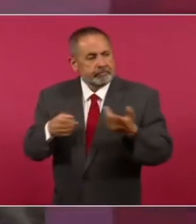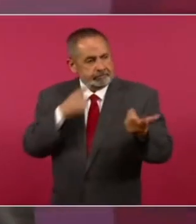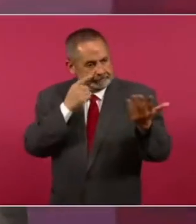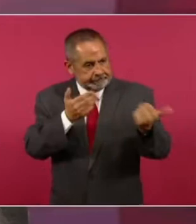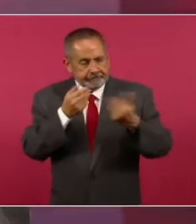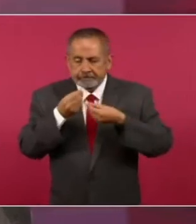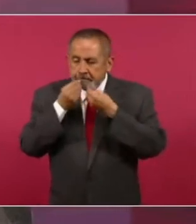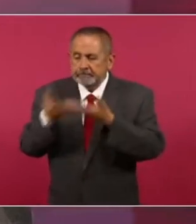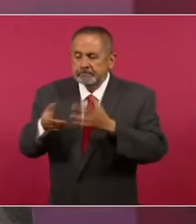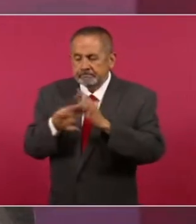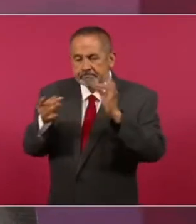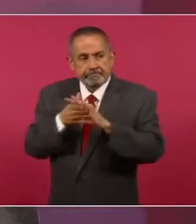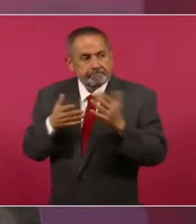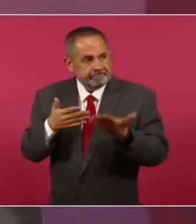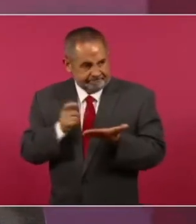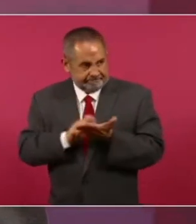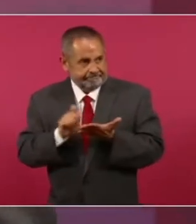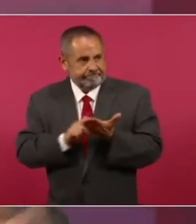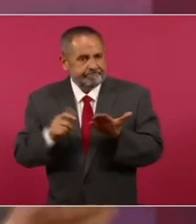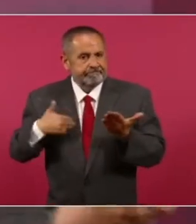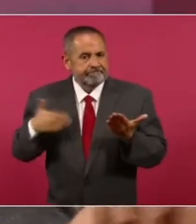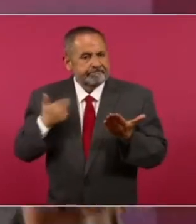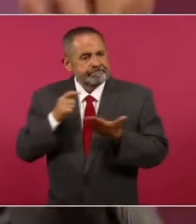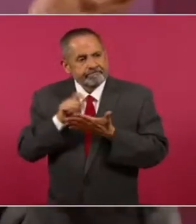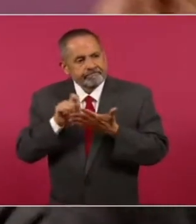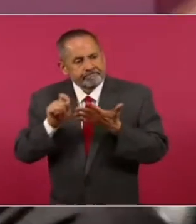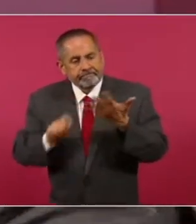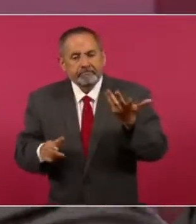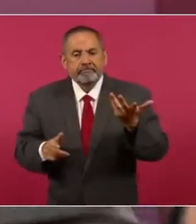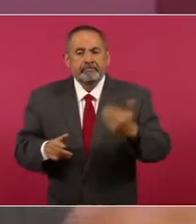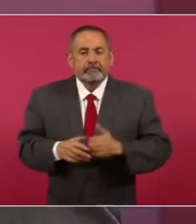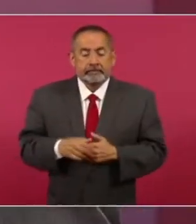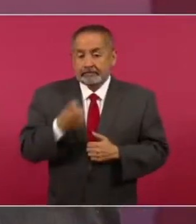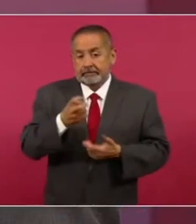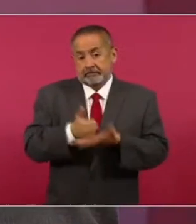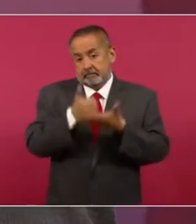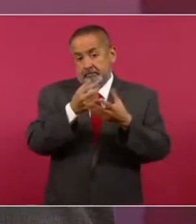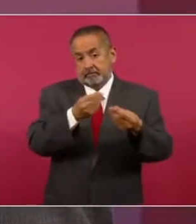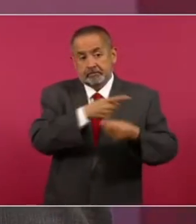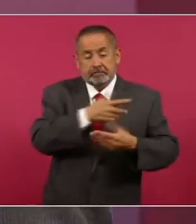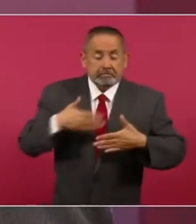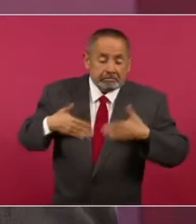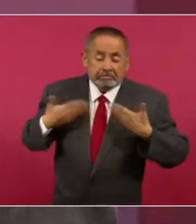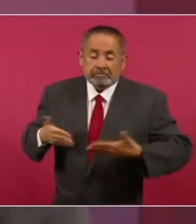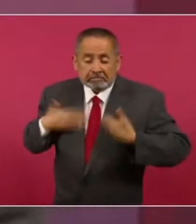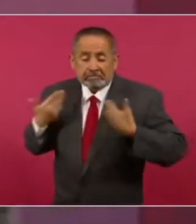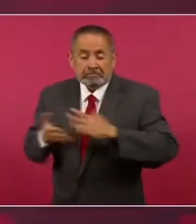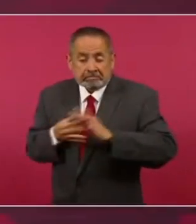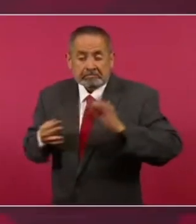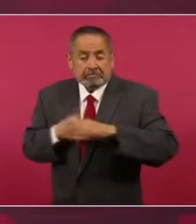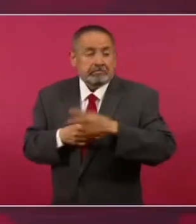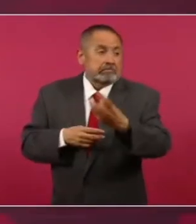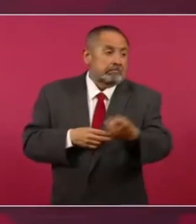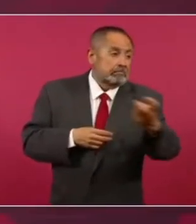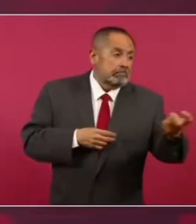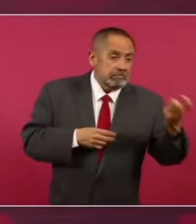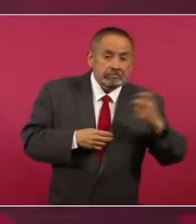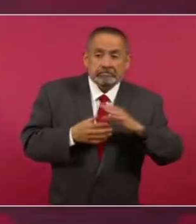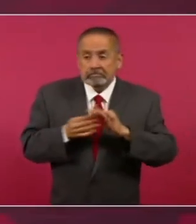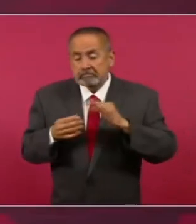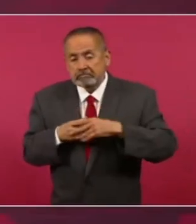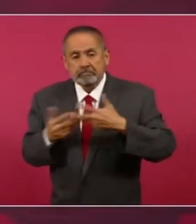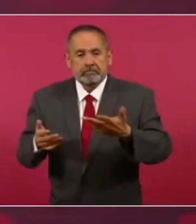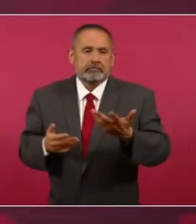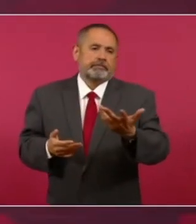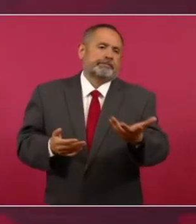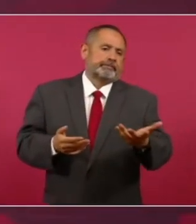porque también nos va a ayudar mucho a que el